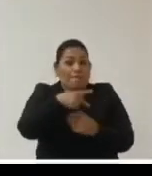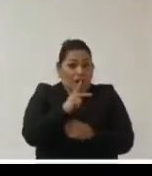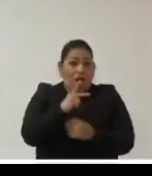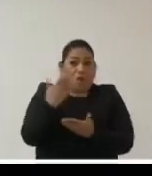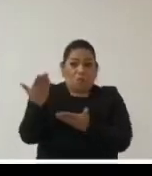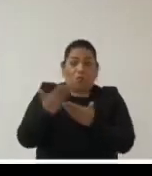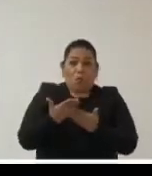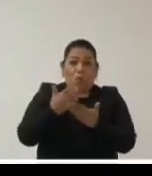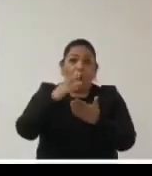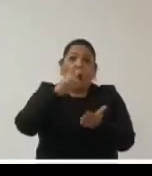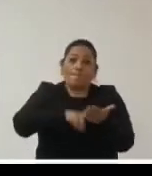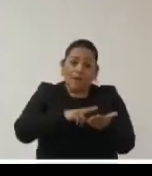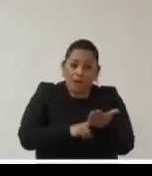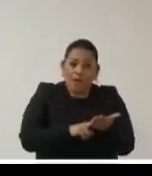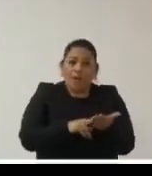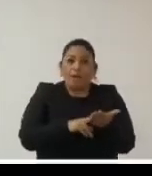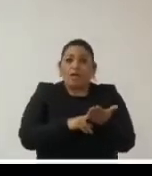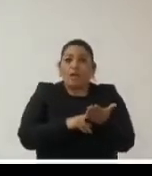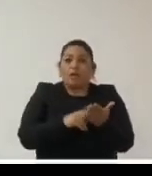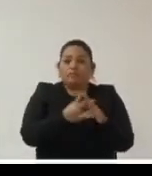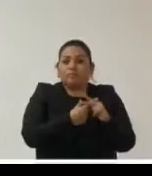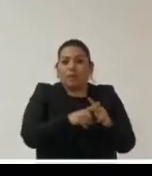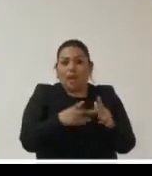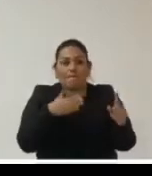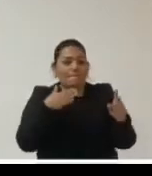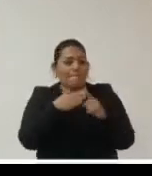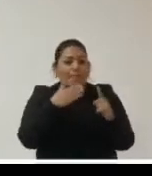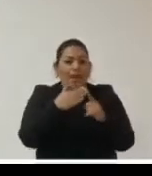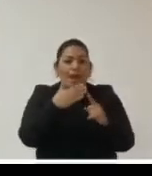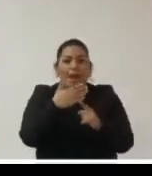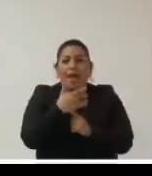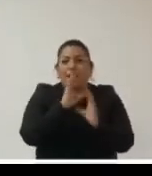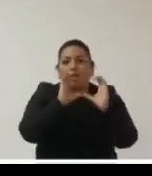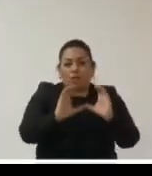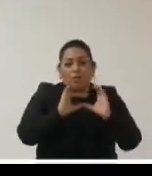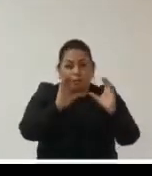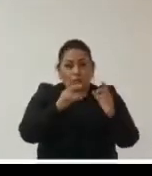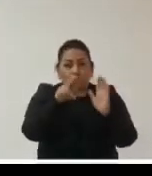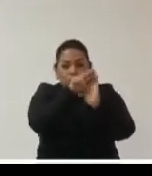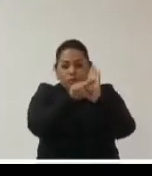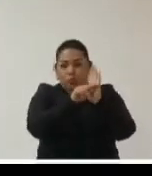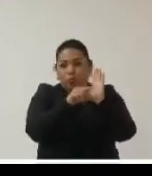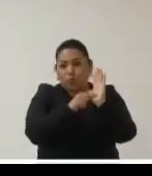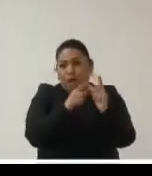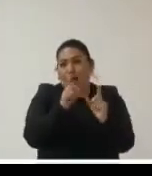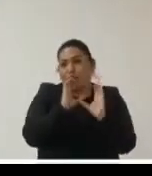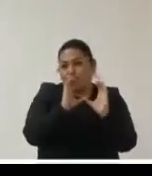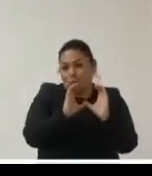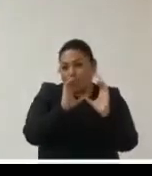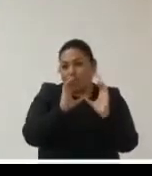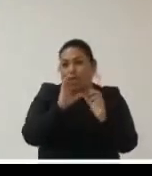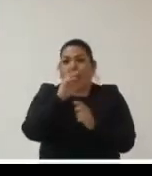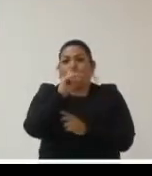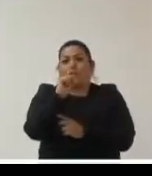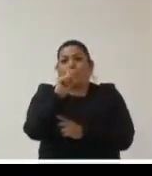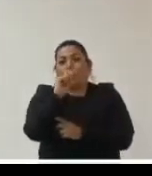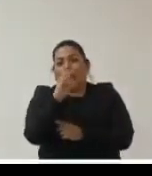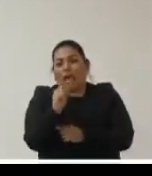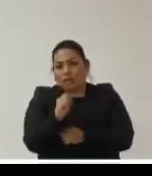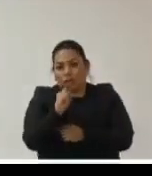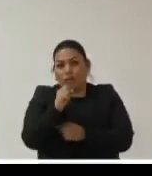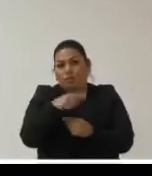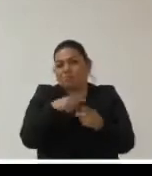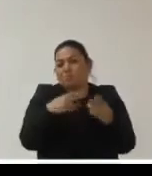hemos puesto en valor el rigor en cuanto a los principios y a las garantías ya que la normativa de protección de datos está plenamente